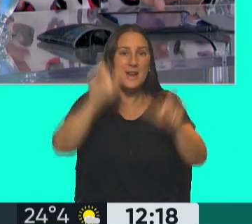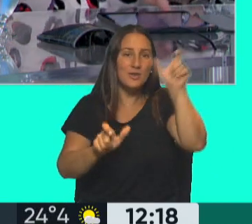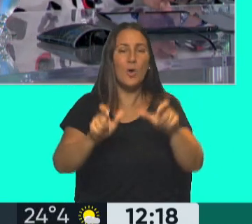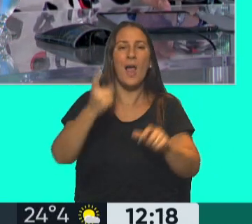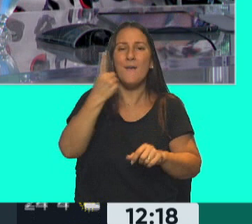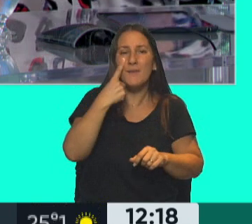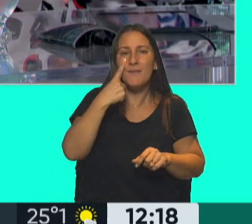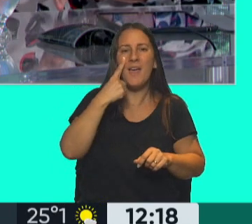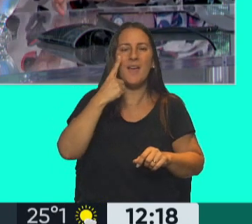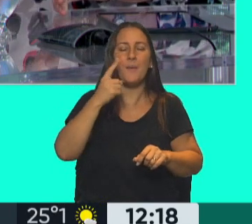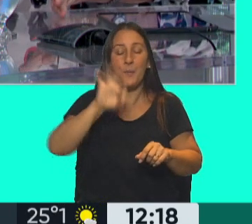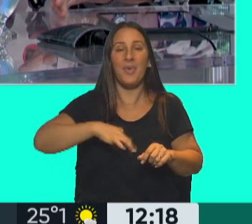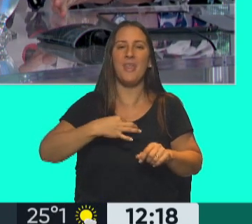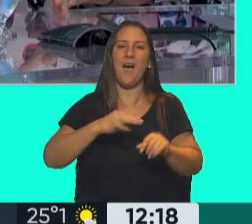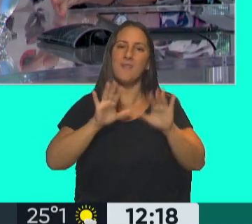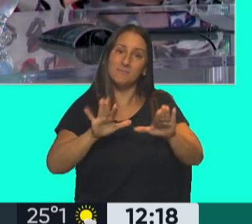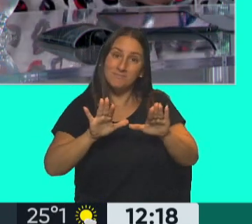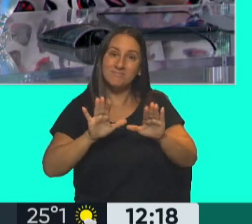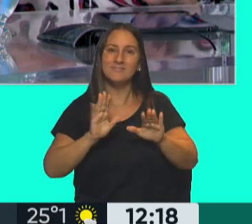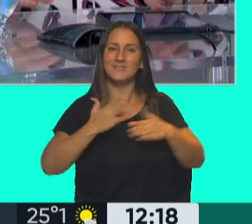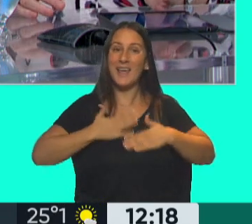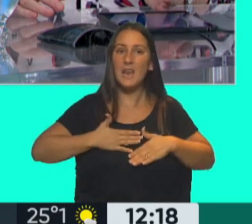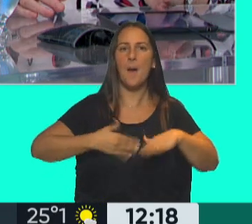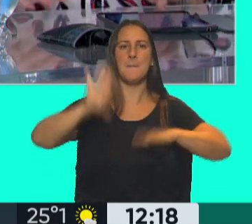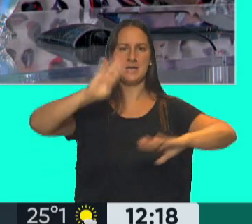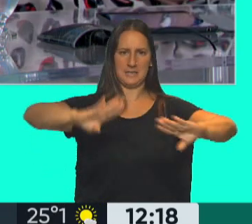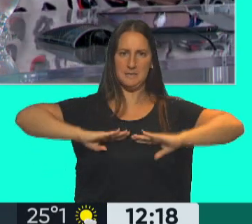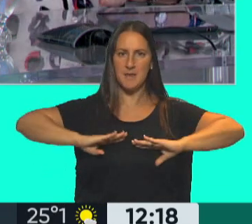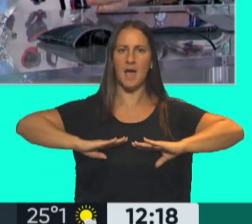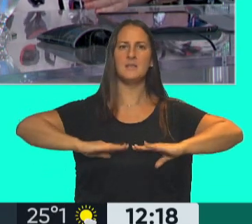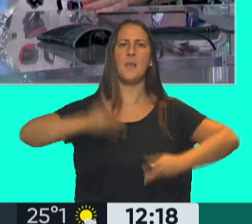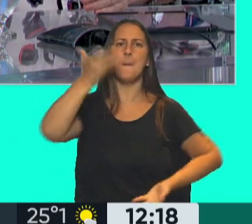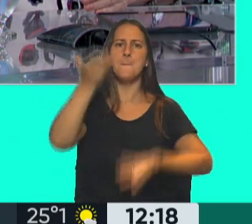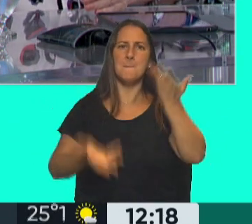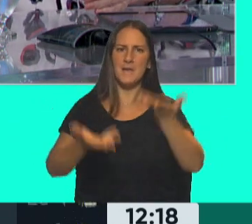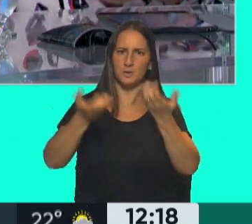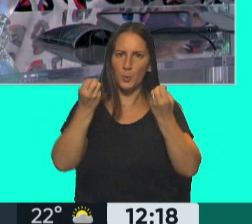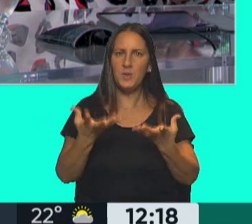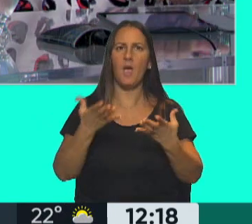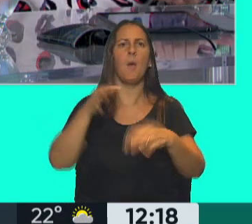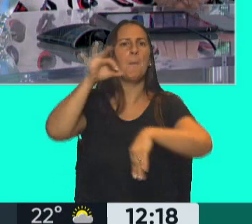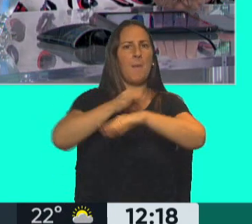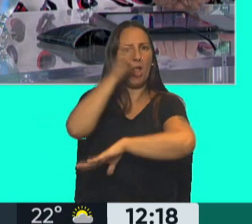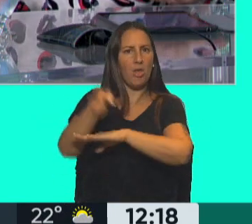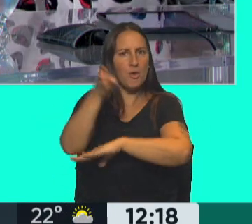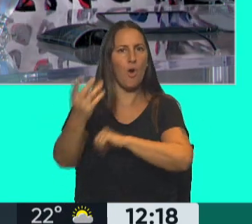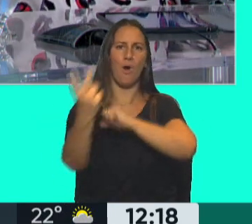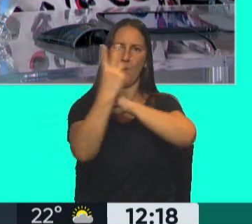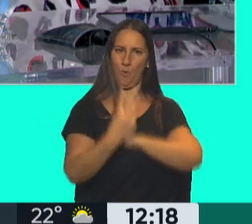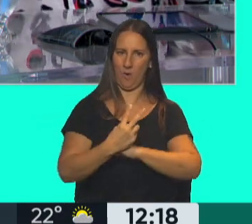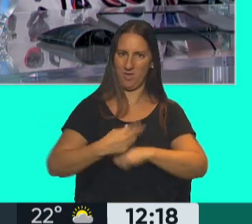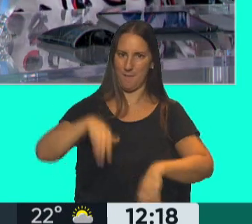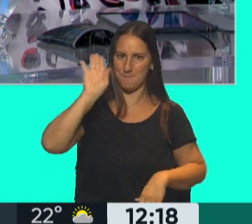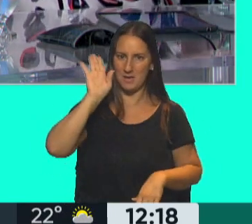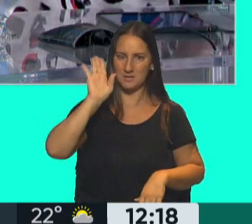también eran las que hacían más gimnasia, las que tenían buen peso, tenían más acceso a la salud, se cuidaban más. Y